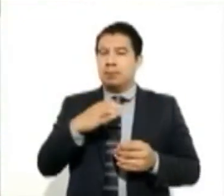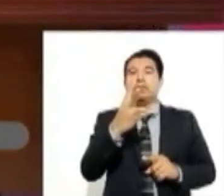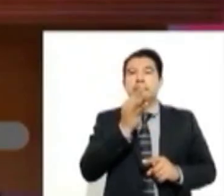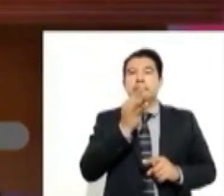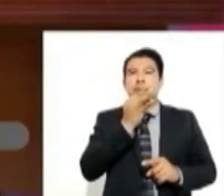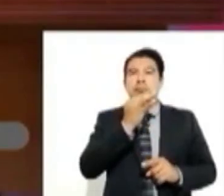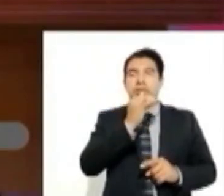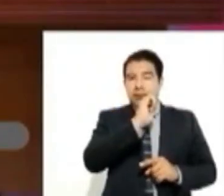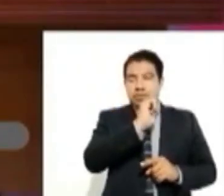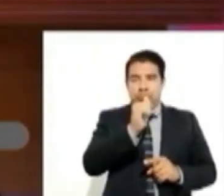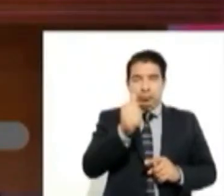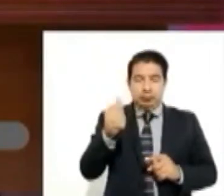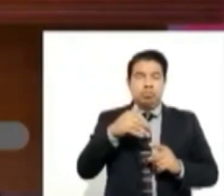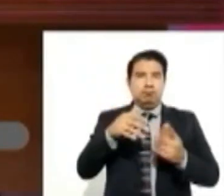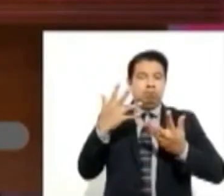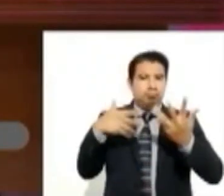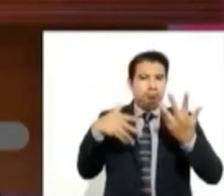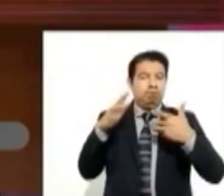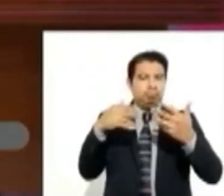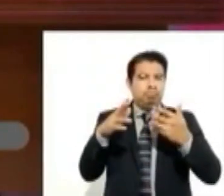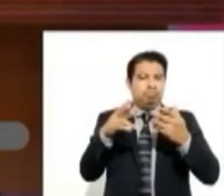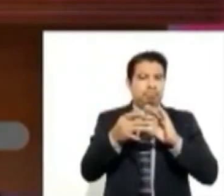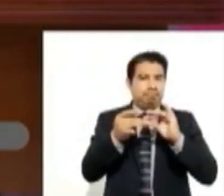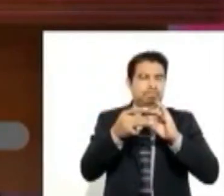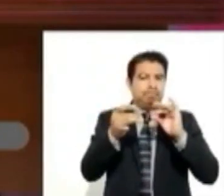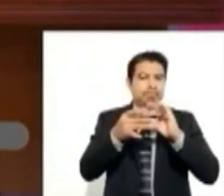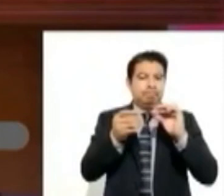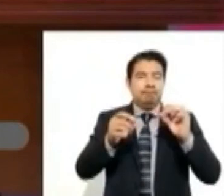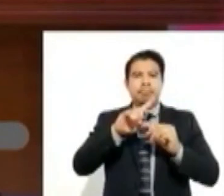Para Mega Noticias, Lisbeth Leite.